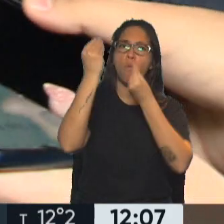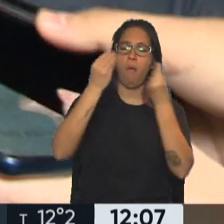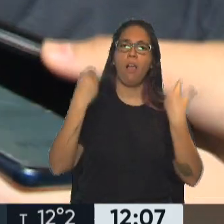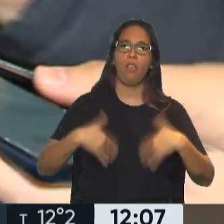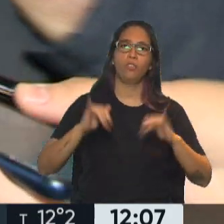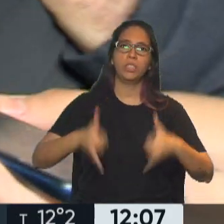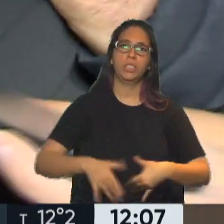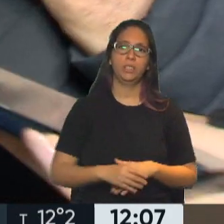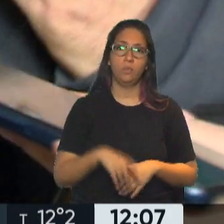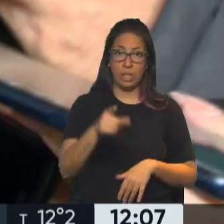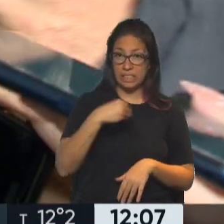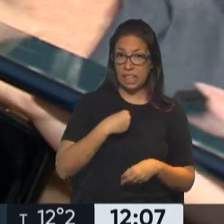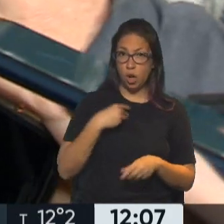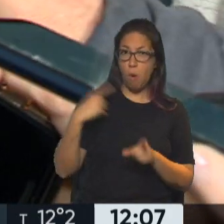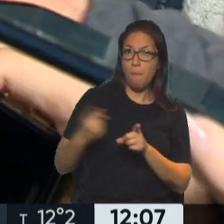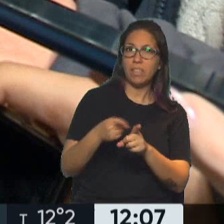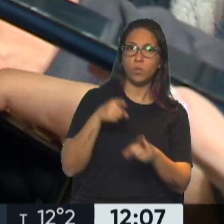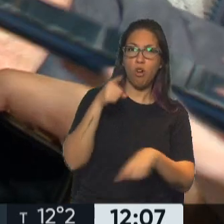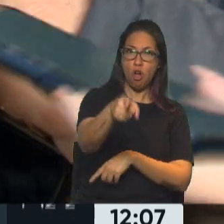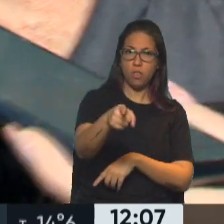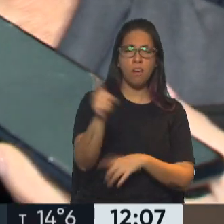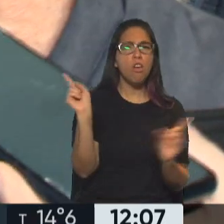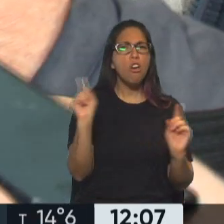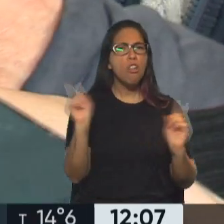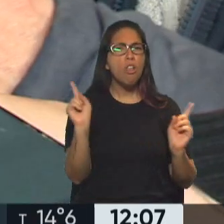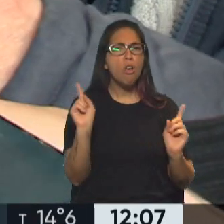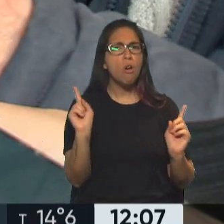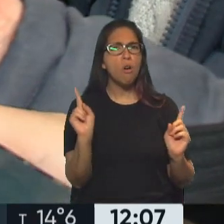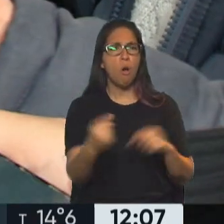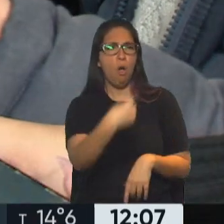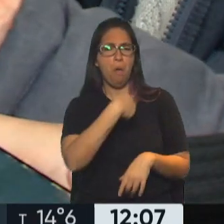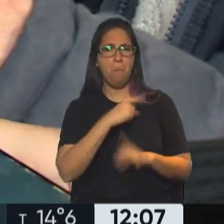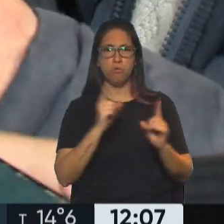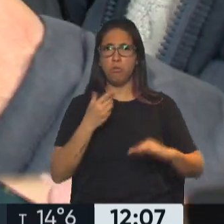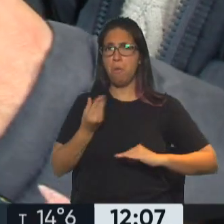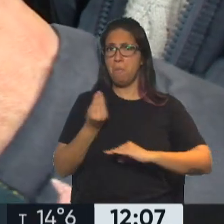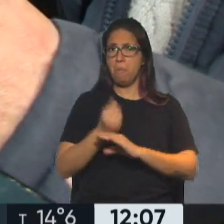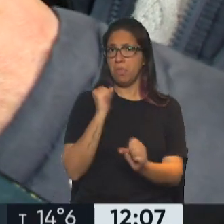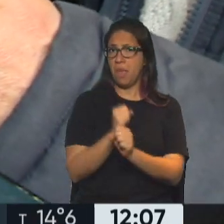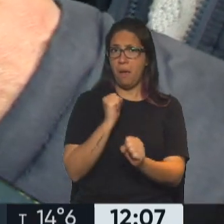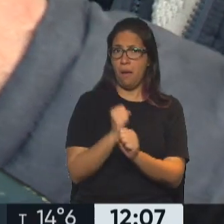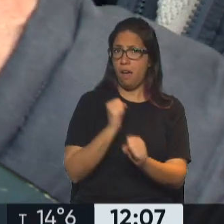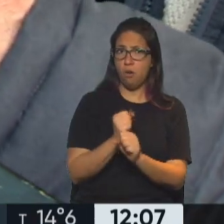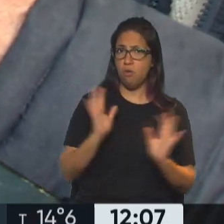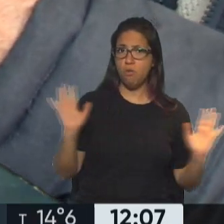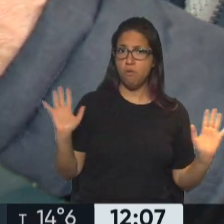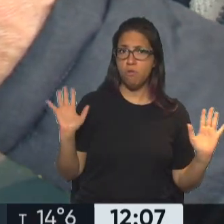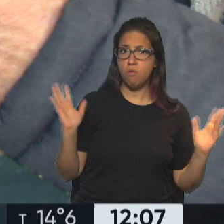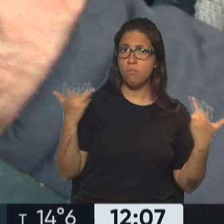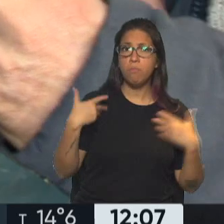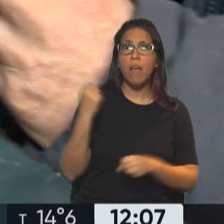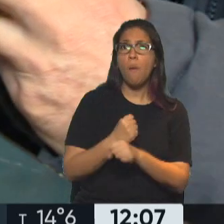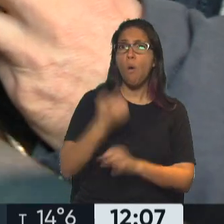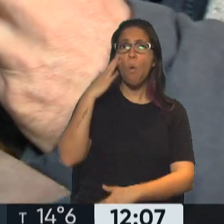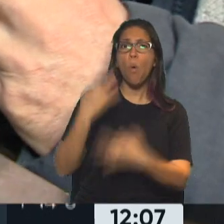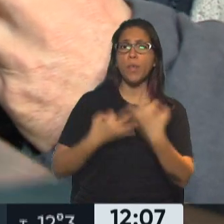Doctor, ¿lo toma como una persecución esto? No, no es una persecución, mí realmente yo cumplo una función, yo cumplo una función que es la función judicial,